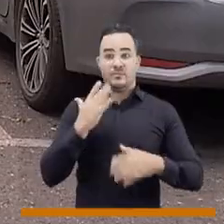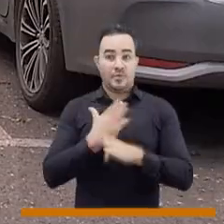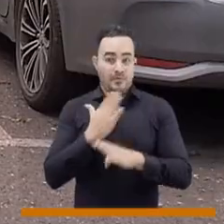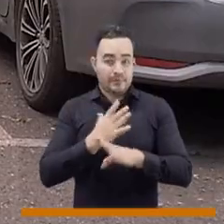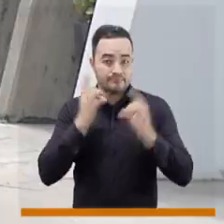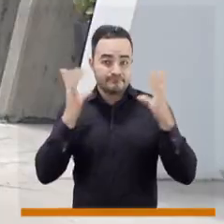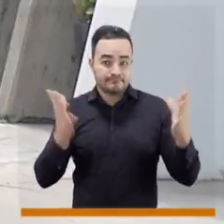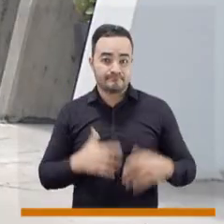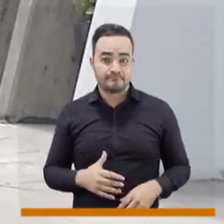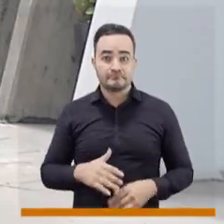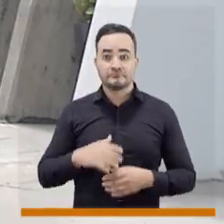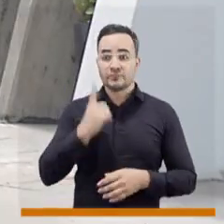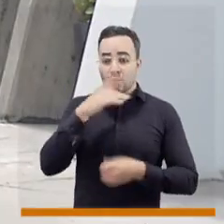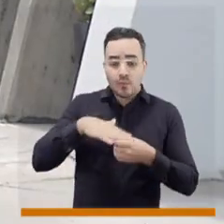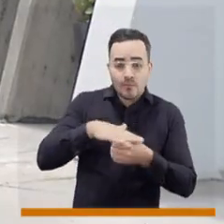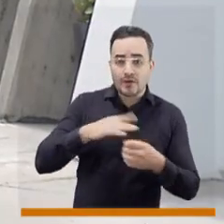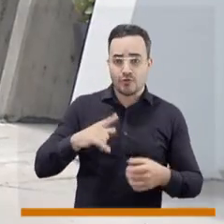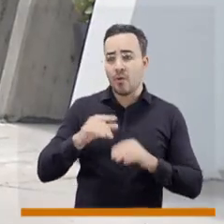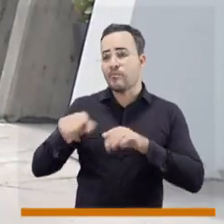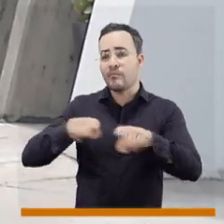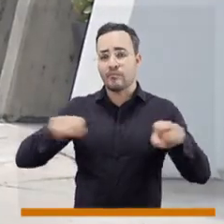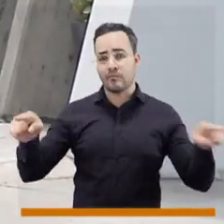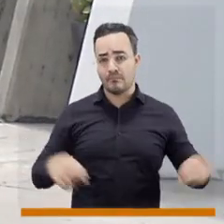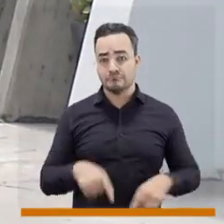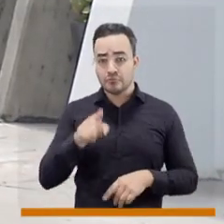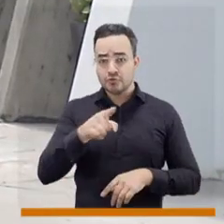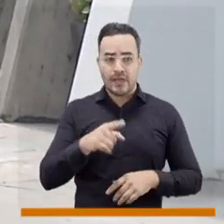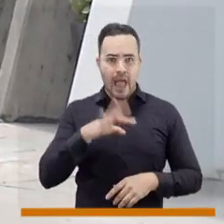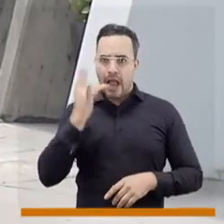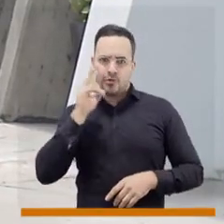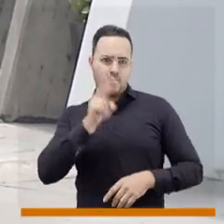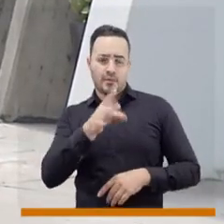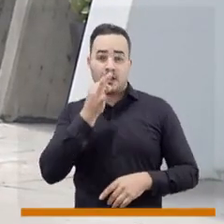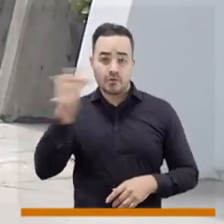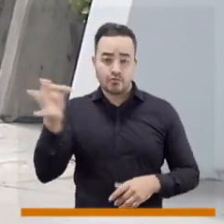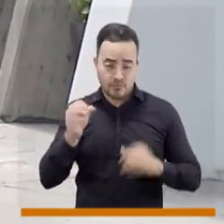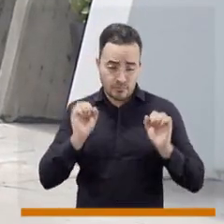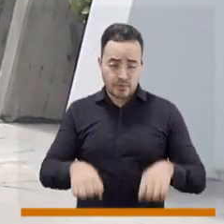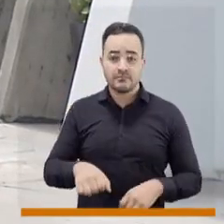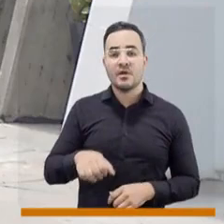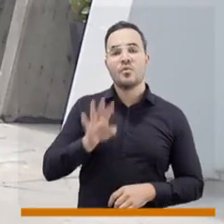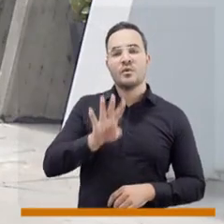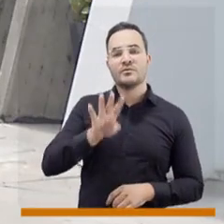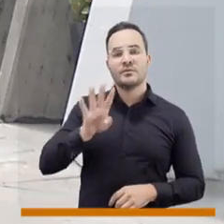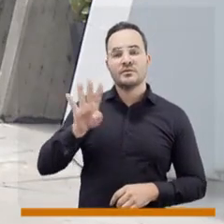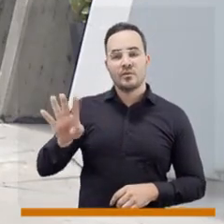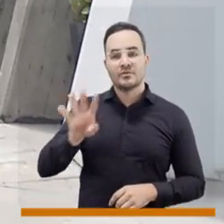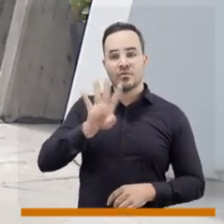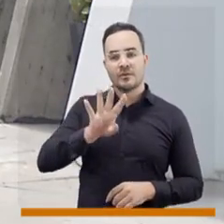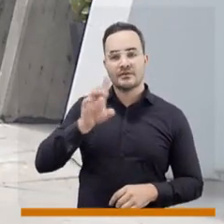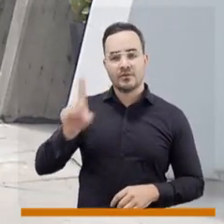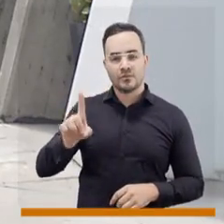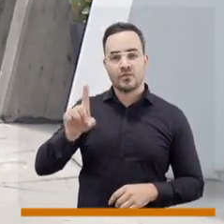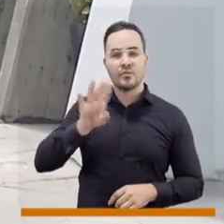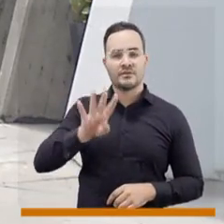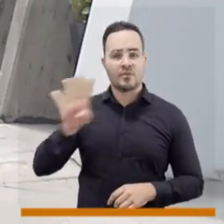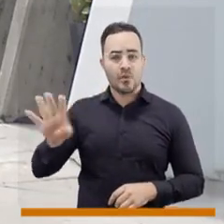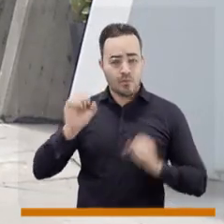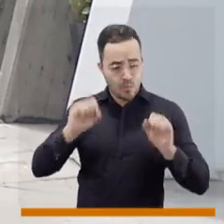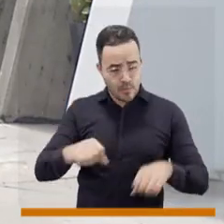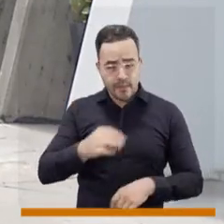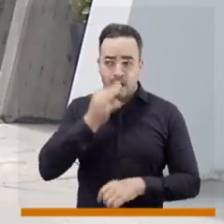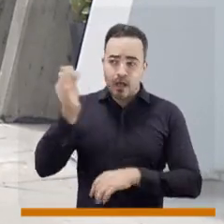es grande y el problema se presenta en todos los barrios. Las denuncias se pueden formular en la línea de atención